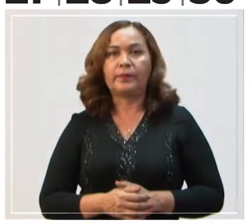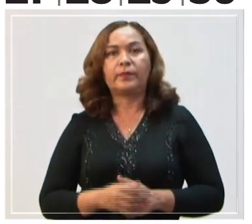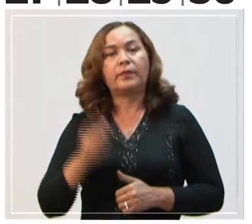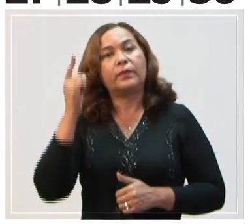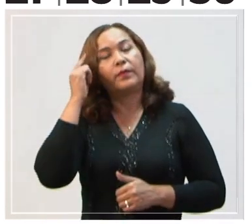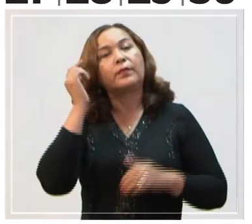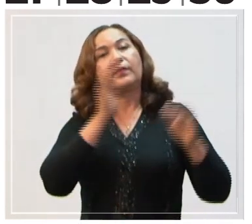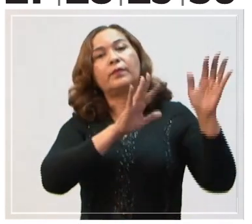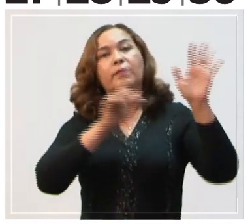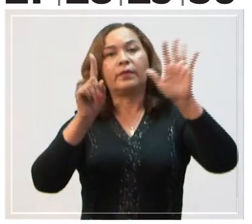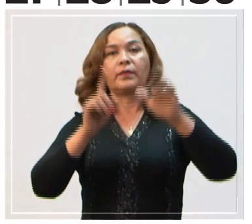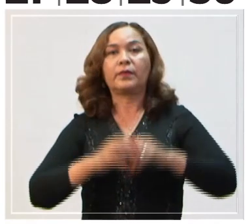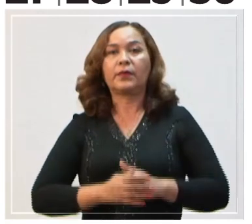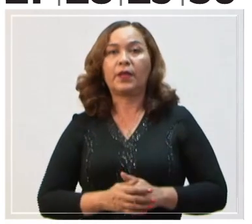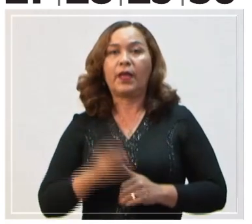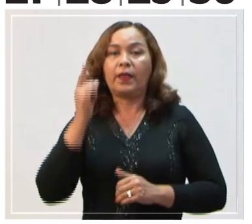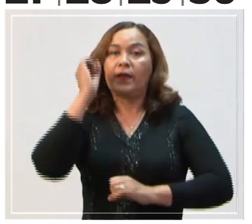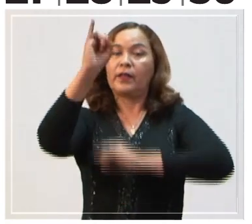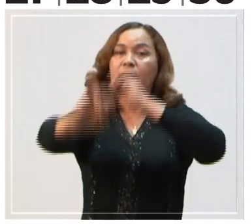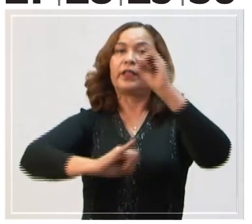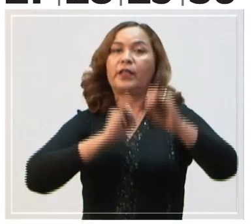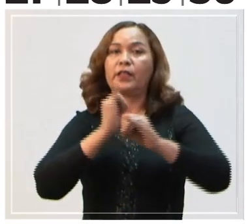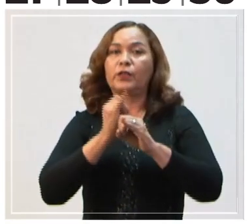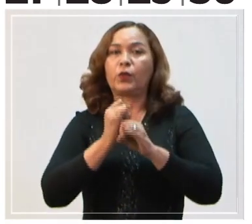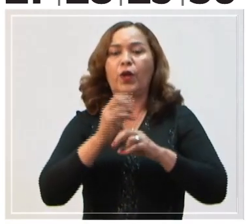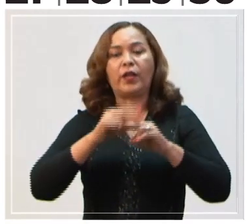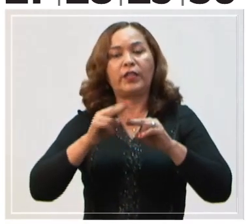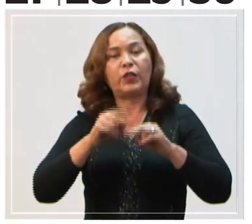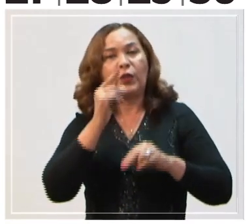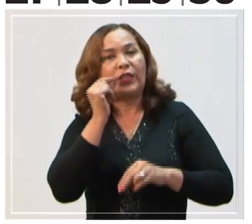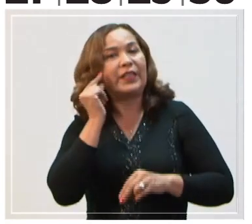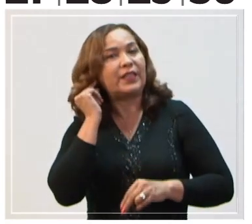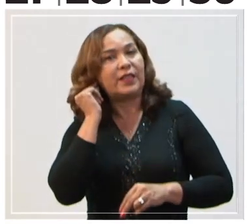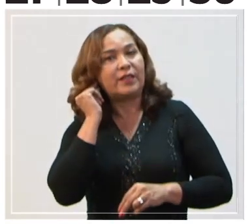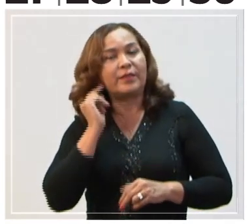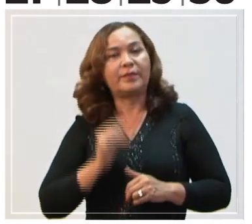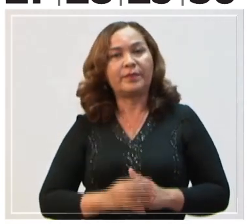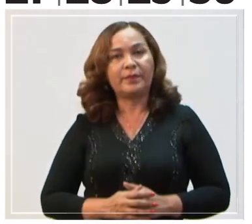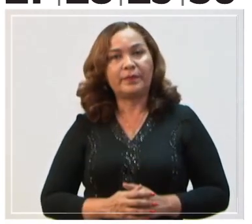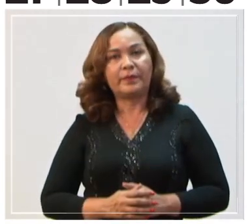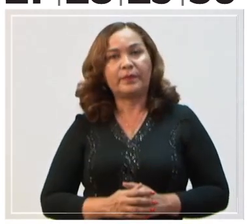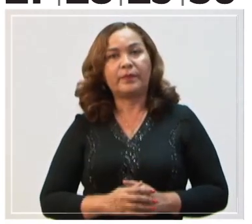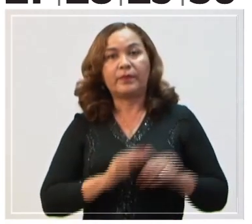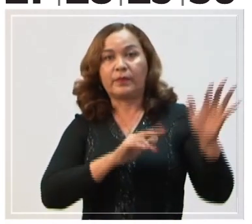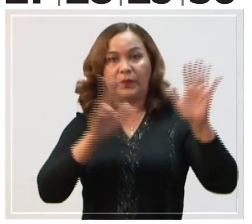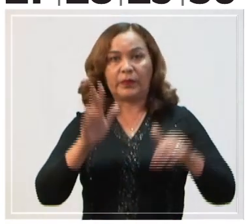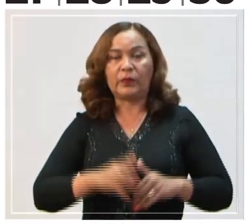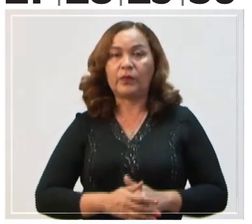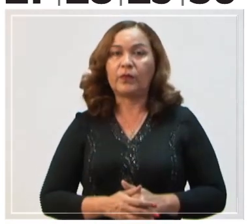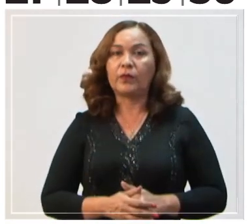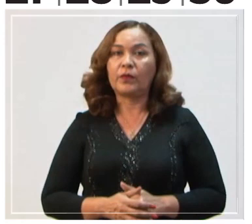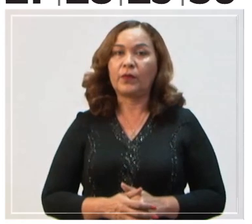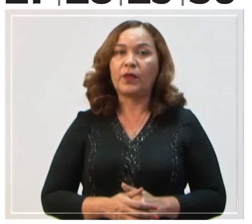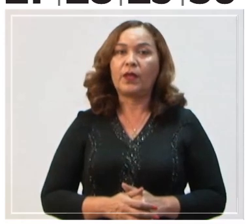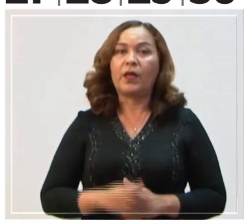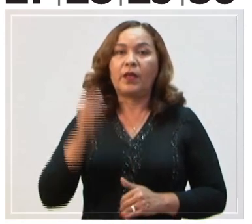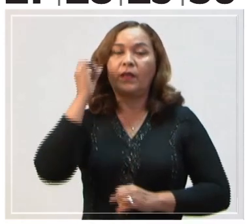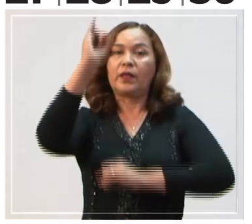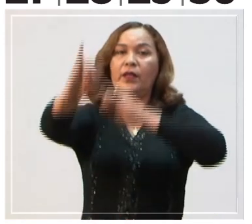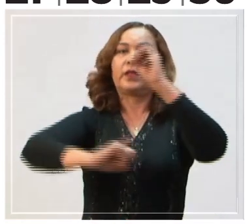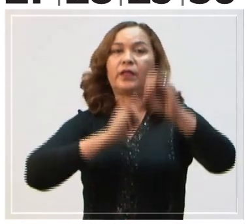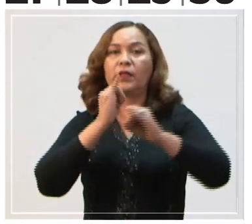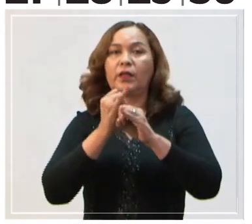Día 16. Día Internacional del Niño y la Niña. Día 18. Día